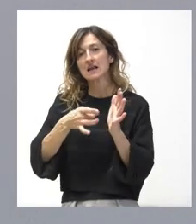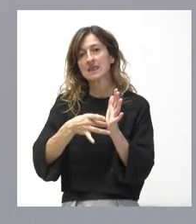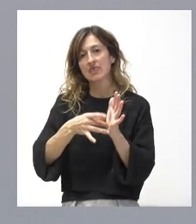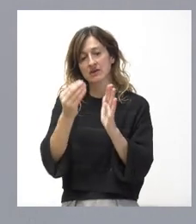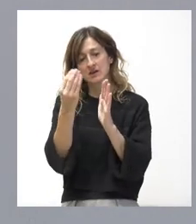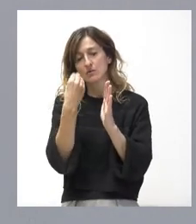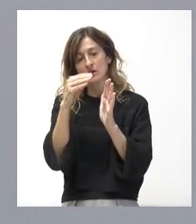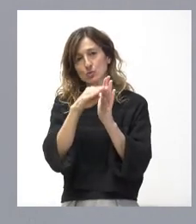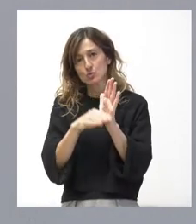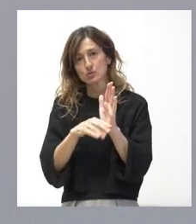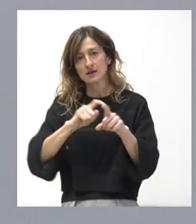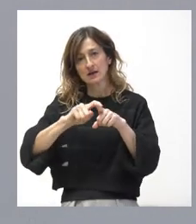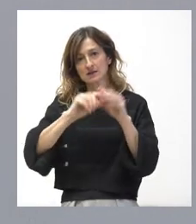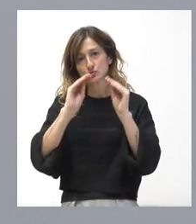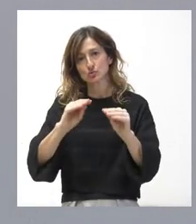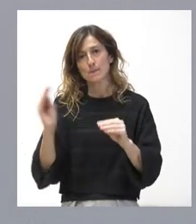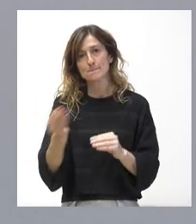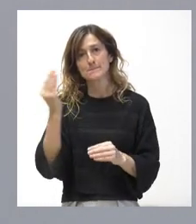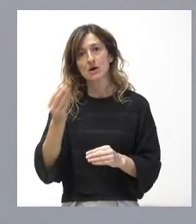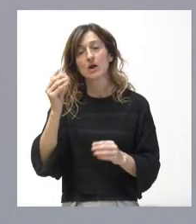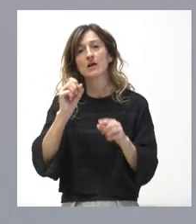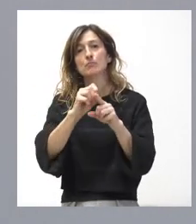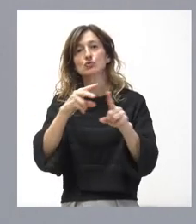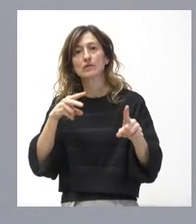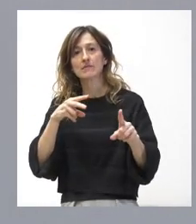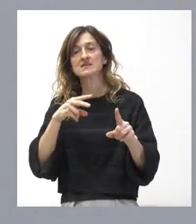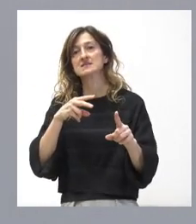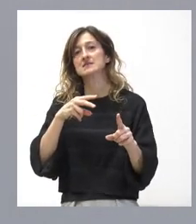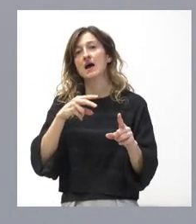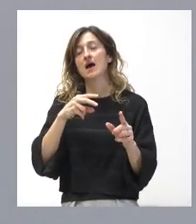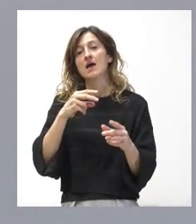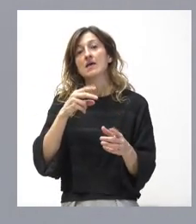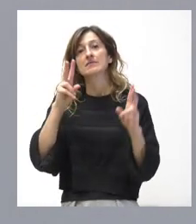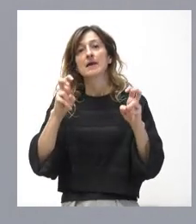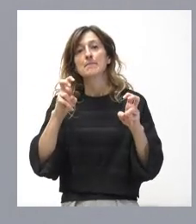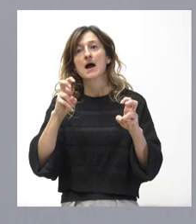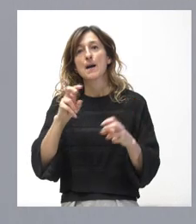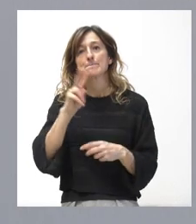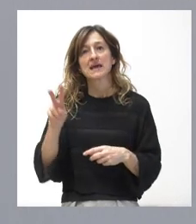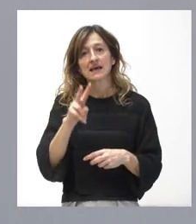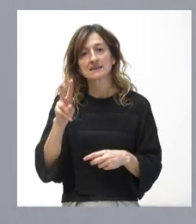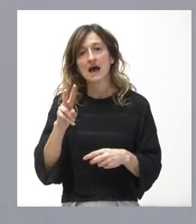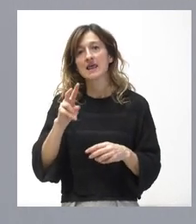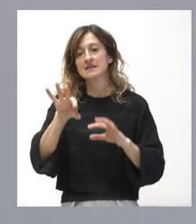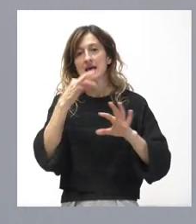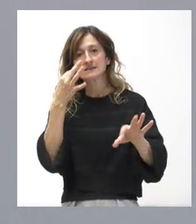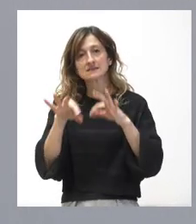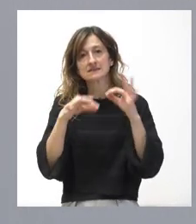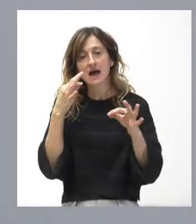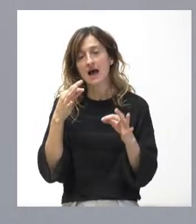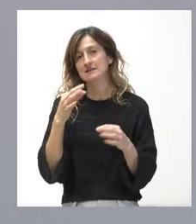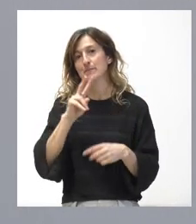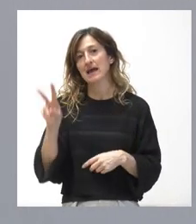características de sus productos desde el punto de vista organoléctrico, incluyendo postres vegetales, snacks vegetales, platos